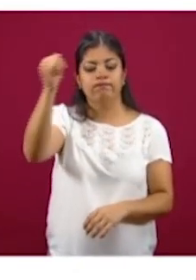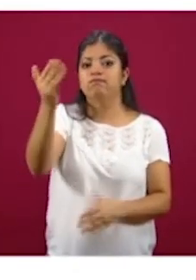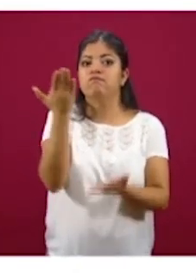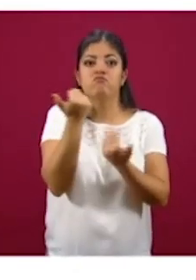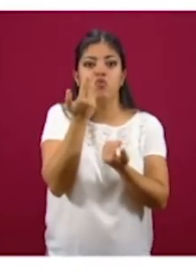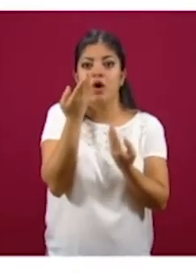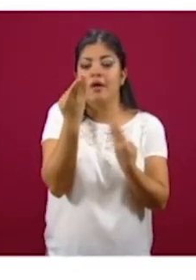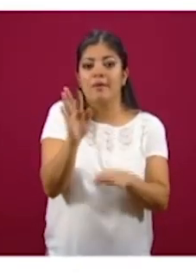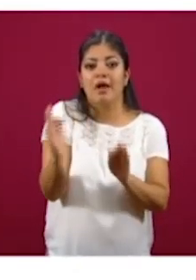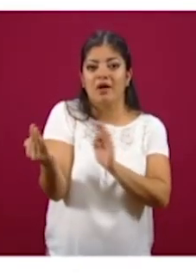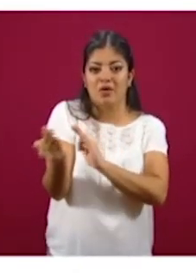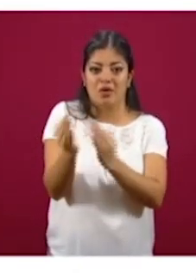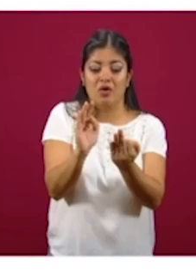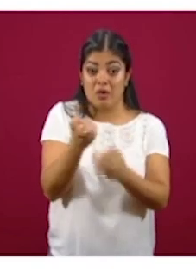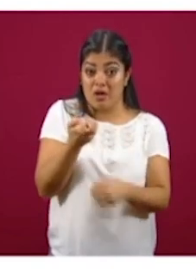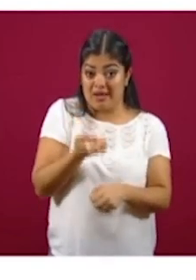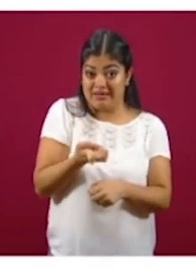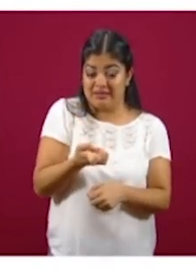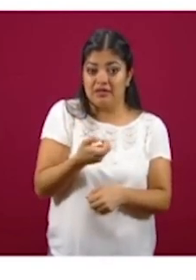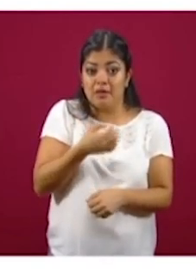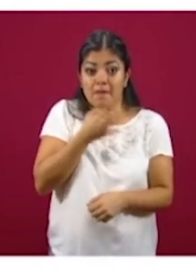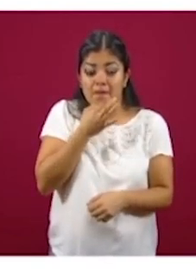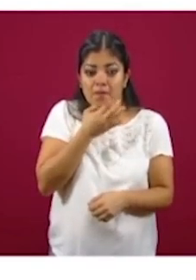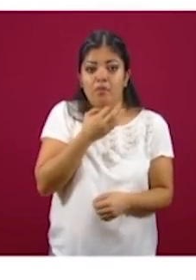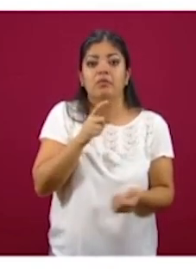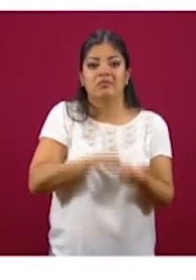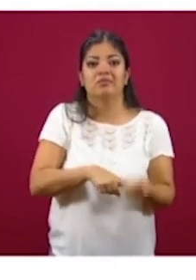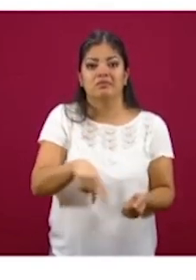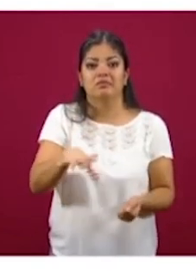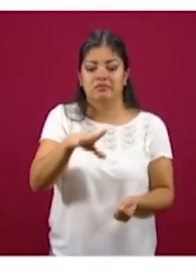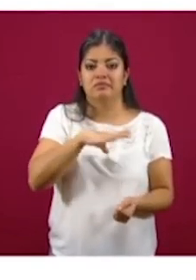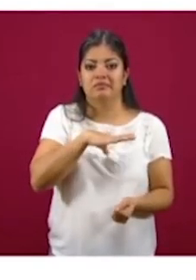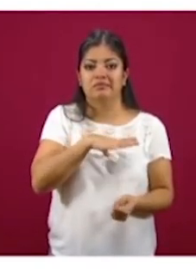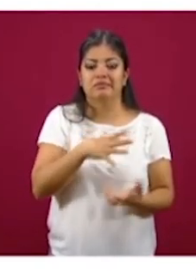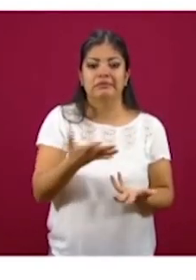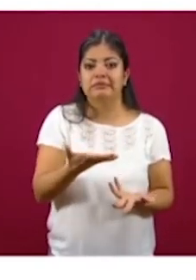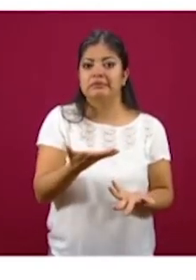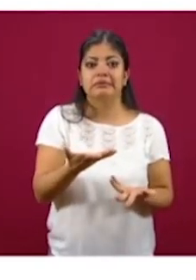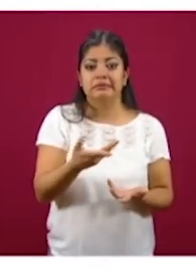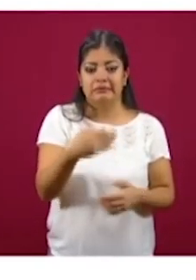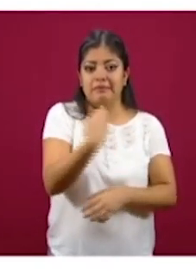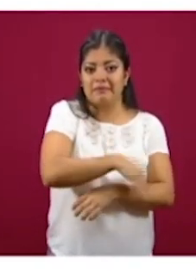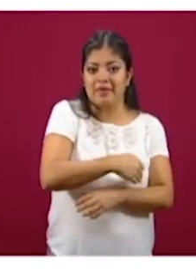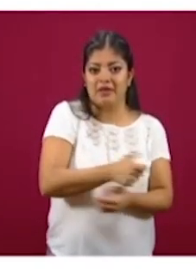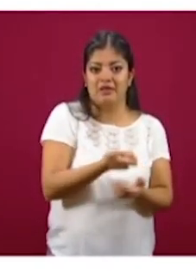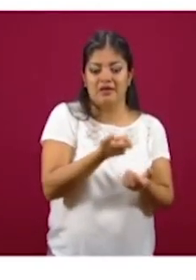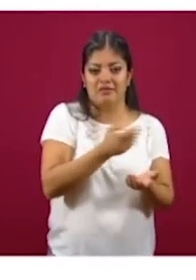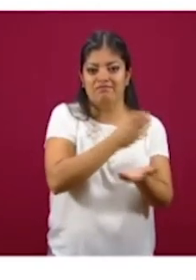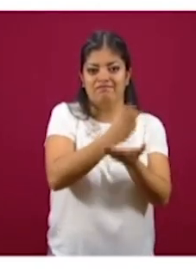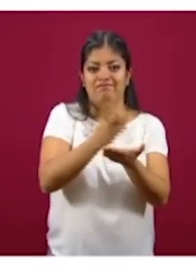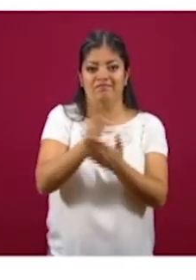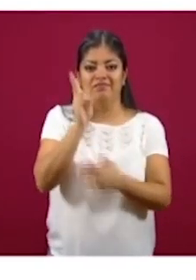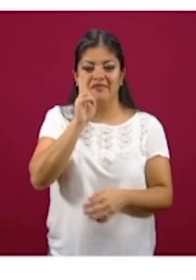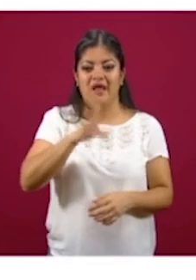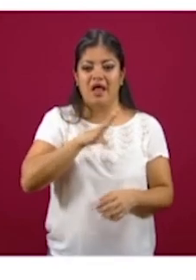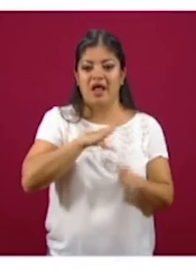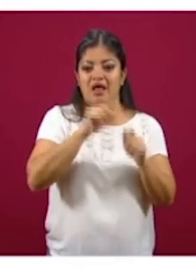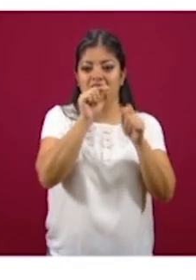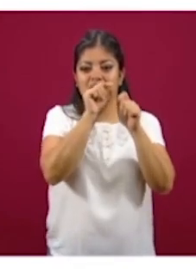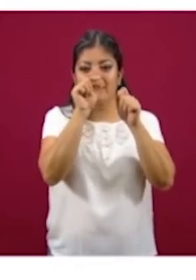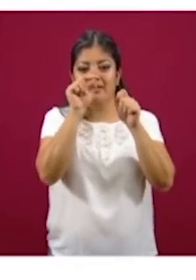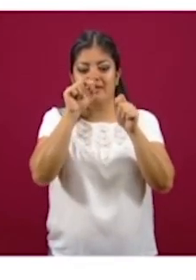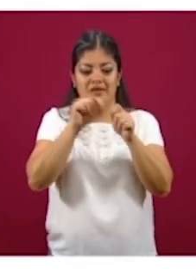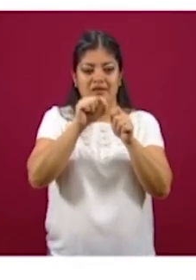bancario y que en este momento también están en operativo de pago. La línea apunteada representa